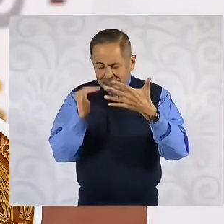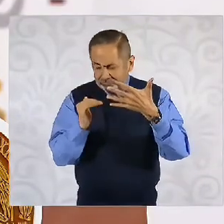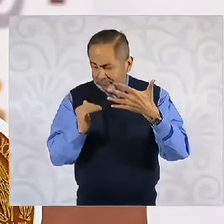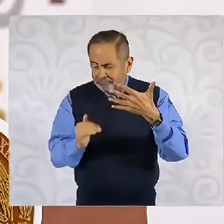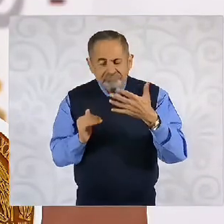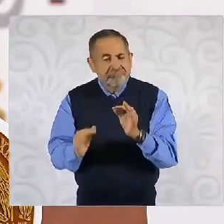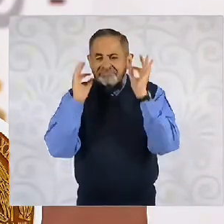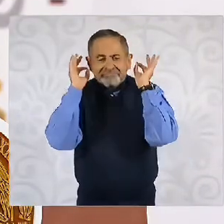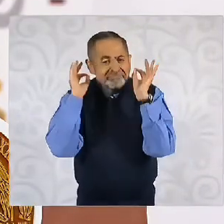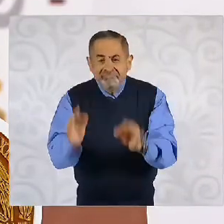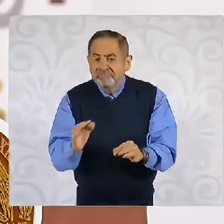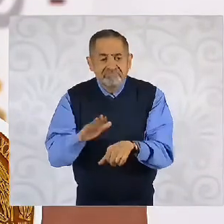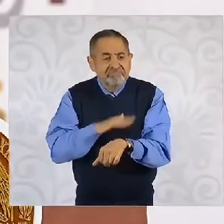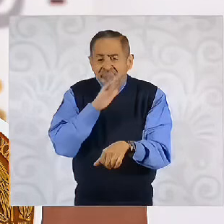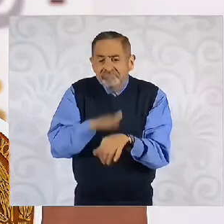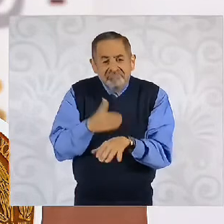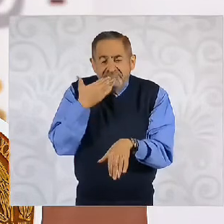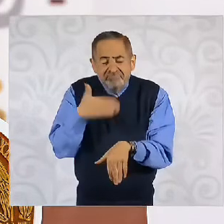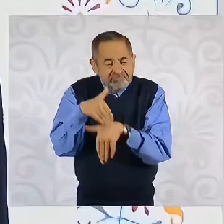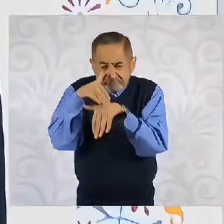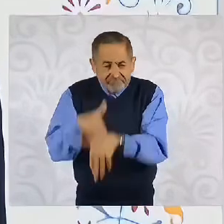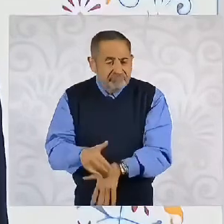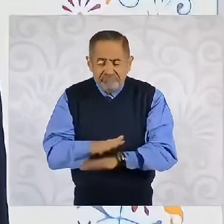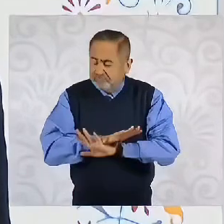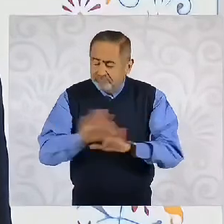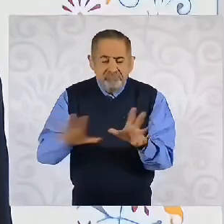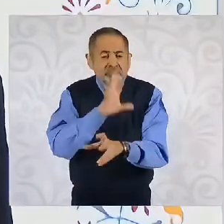en nuestras leyes y en nuestra Constitución.